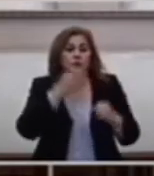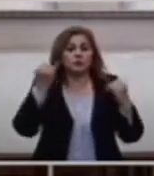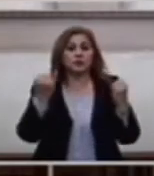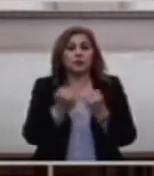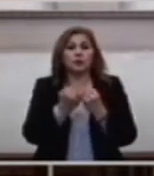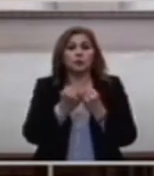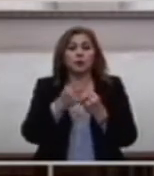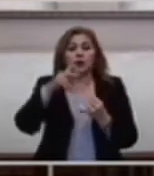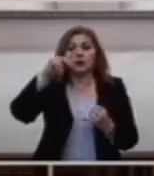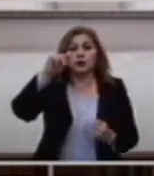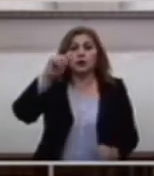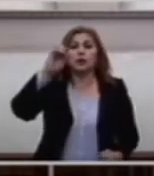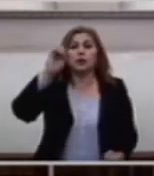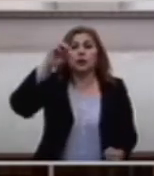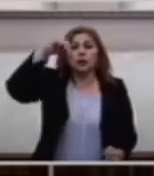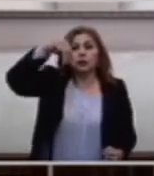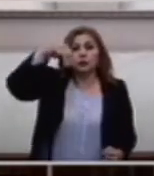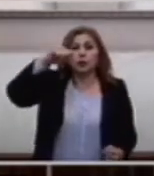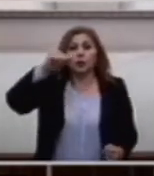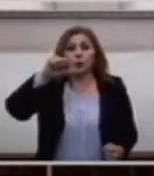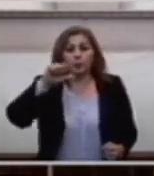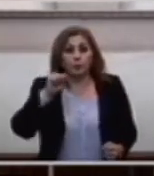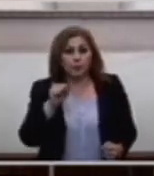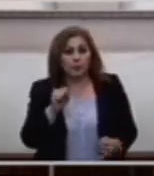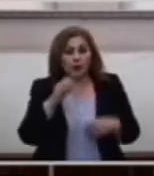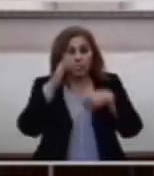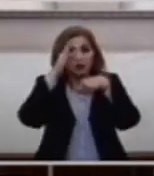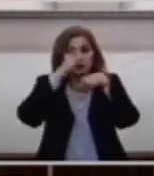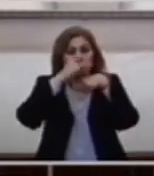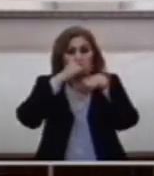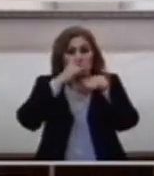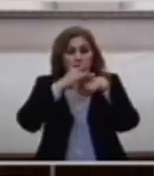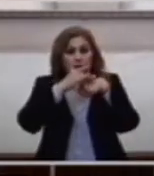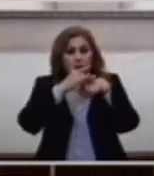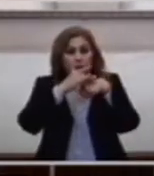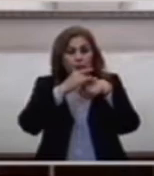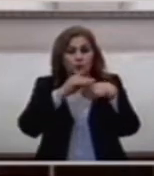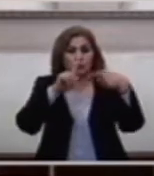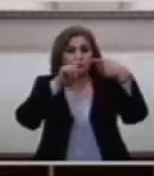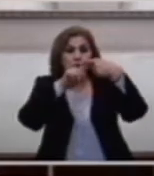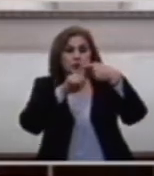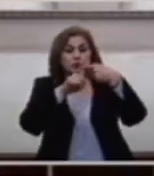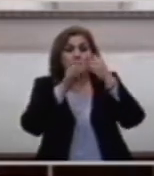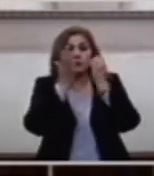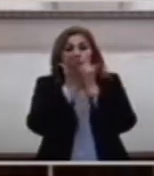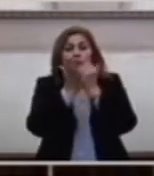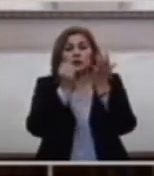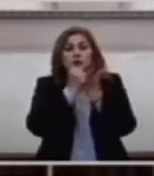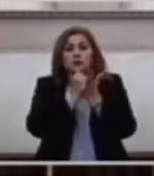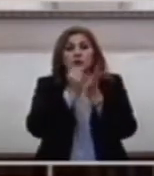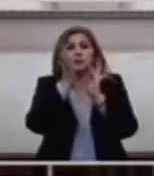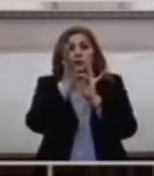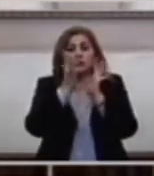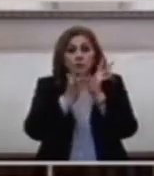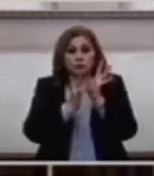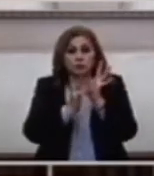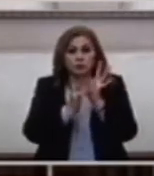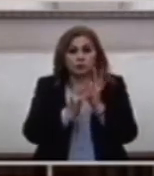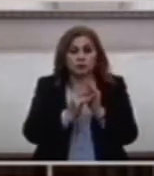Toquemos Las Llagas Del Crucificado Seamos